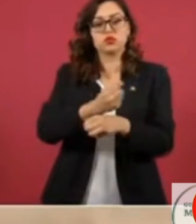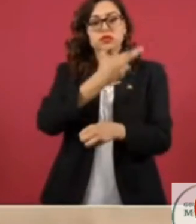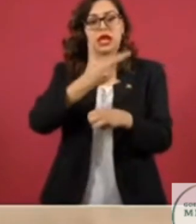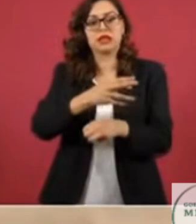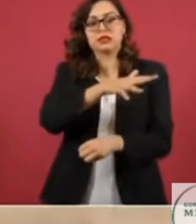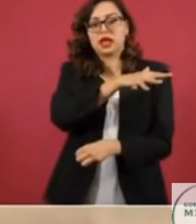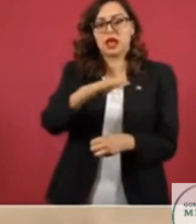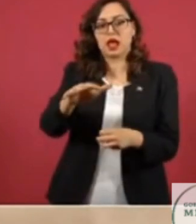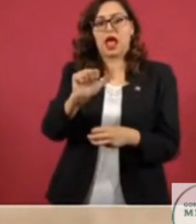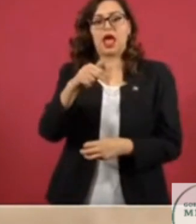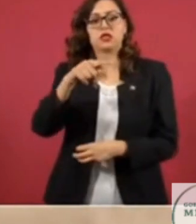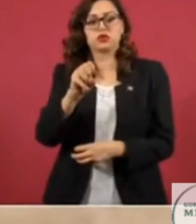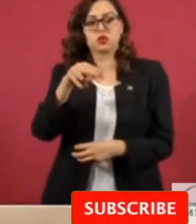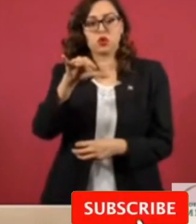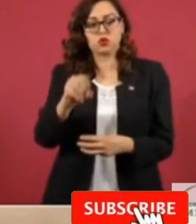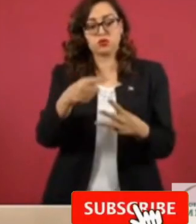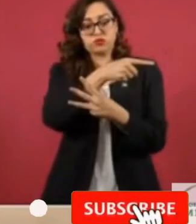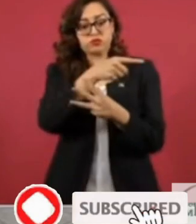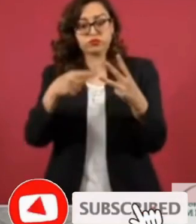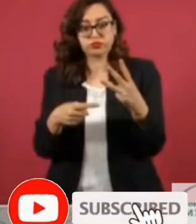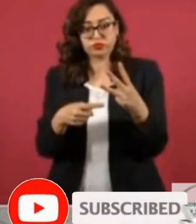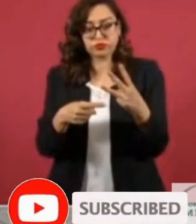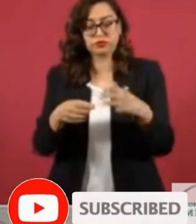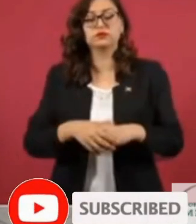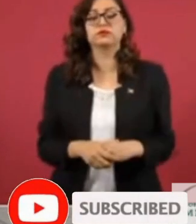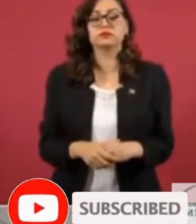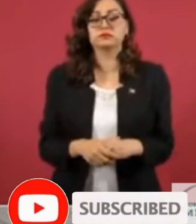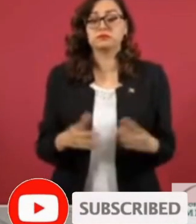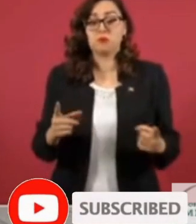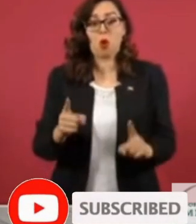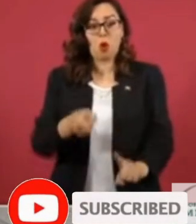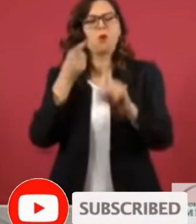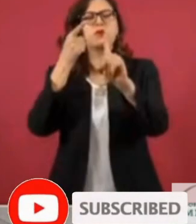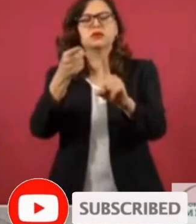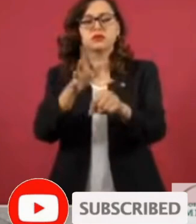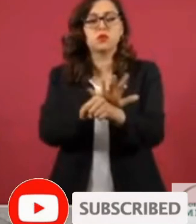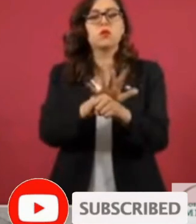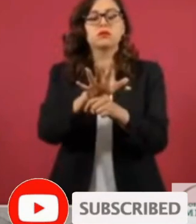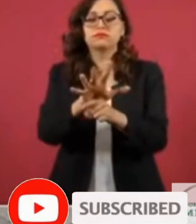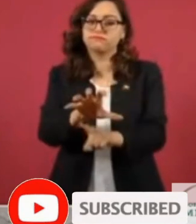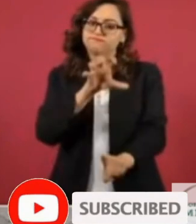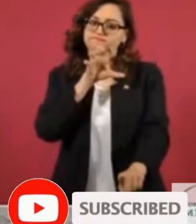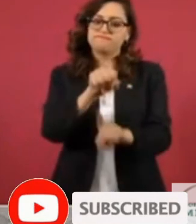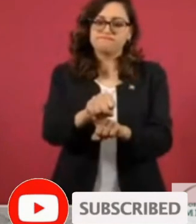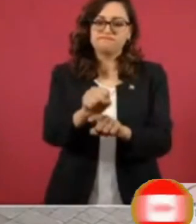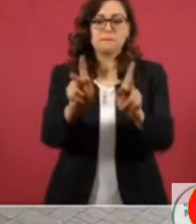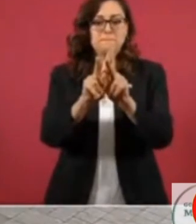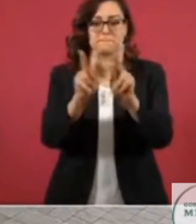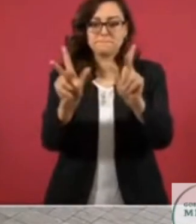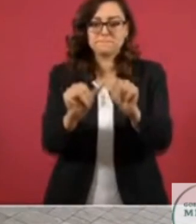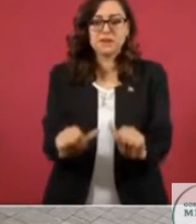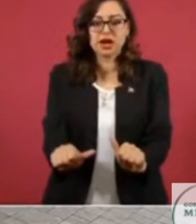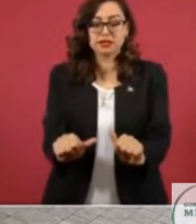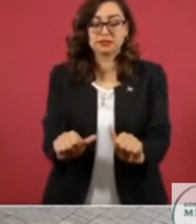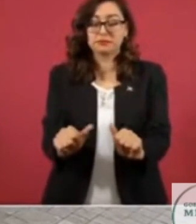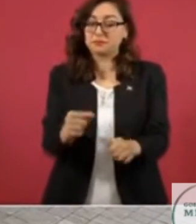Antonio Guterres. La misión pacificadora debe buscar de inmediato el